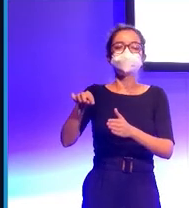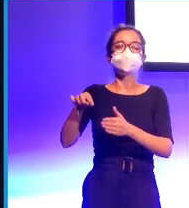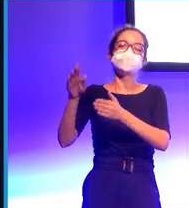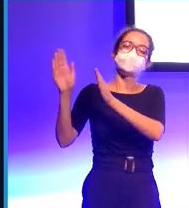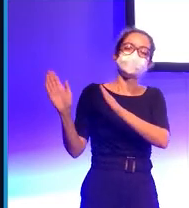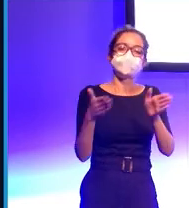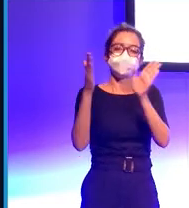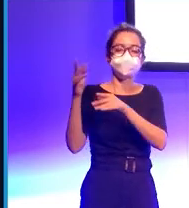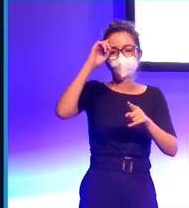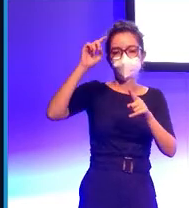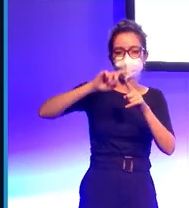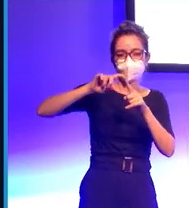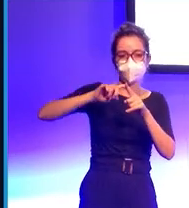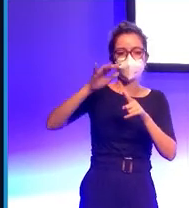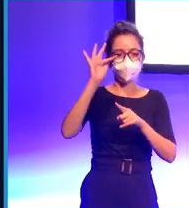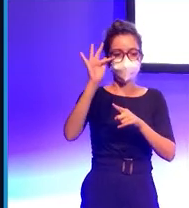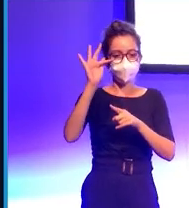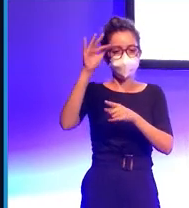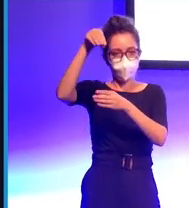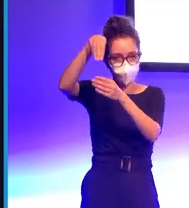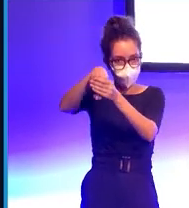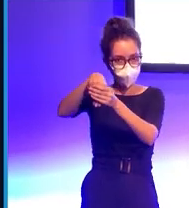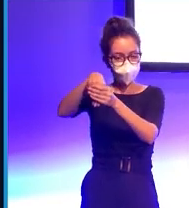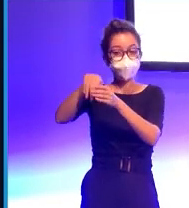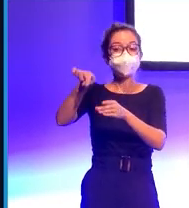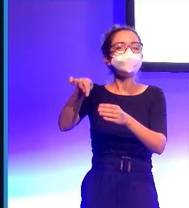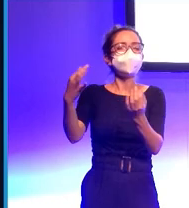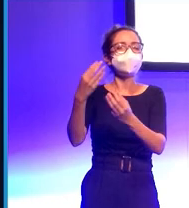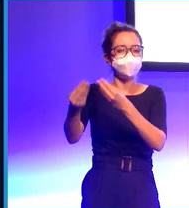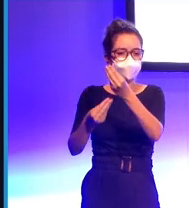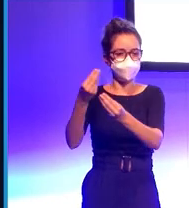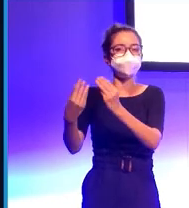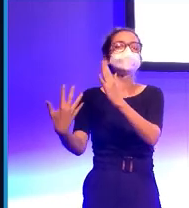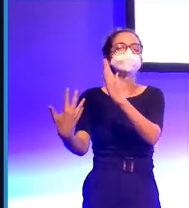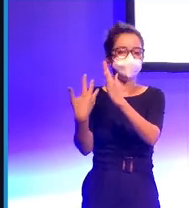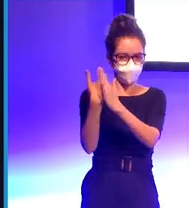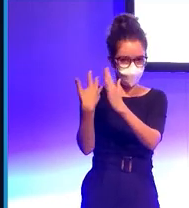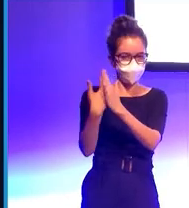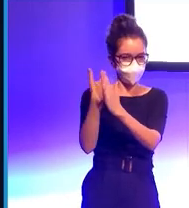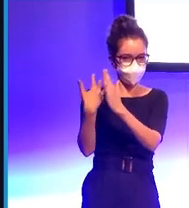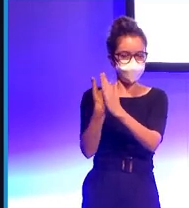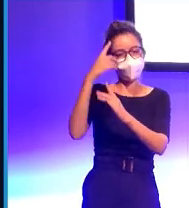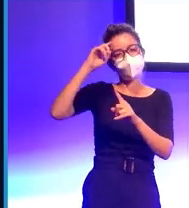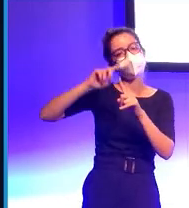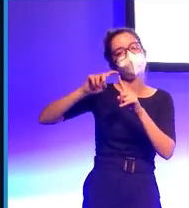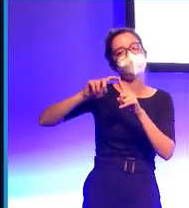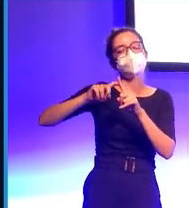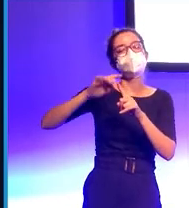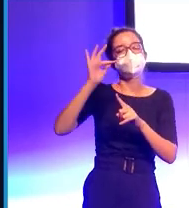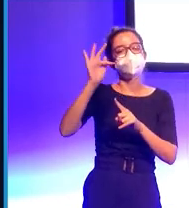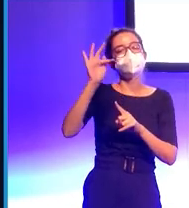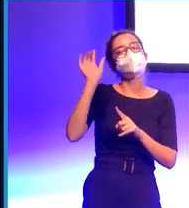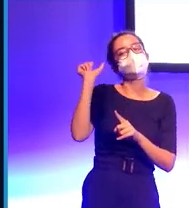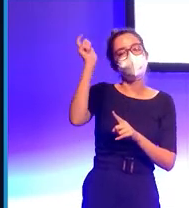en psicología positiva y lo que hace el Jibo es explicarte cosas de psicología, o conceptos de psicología positiva y